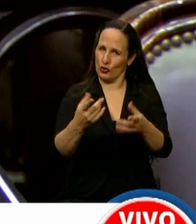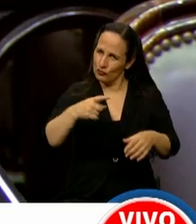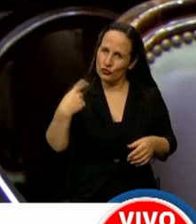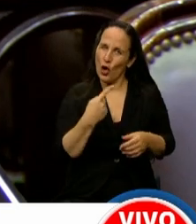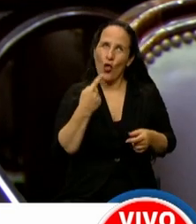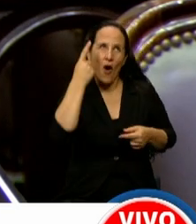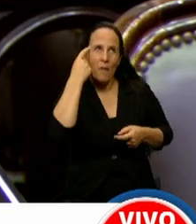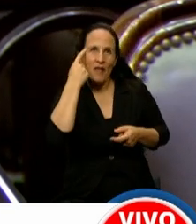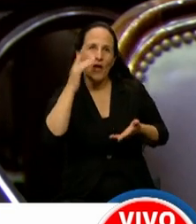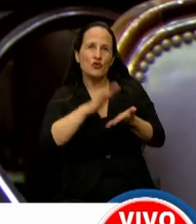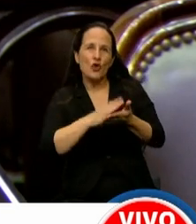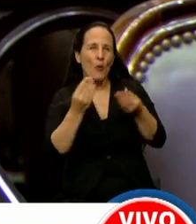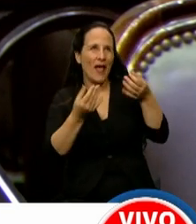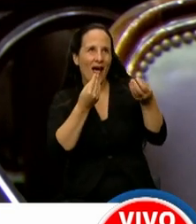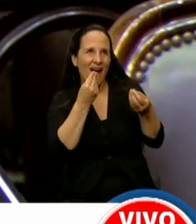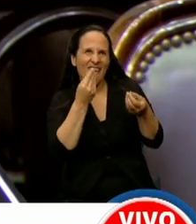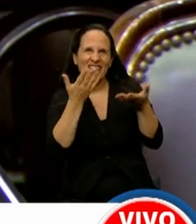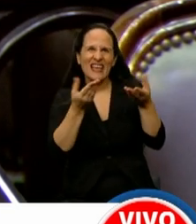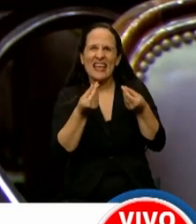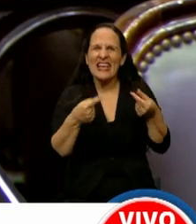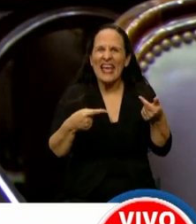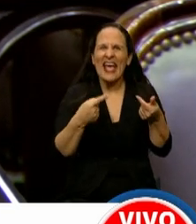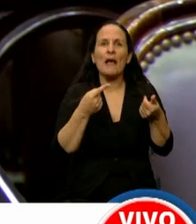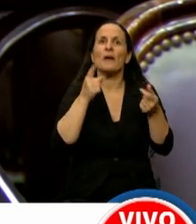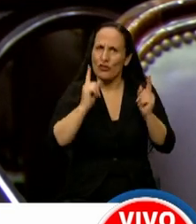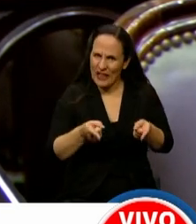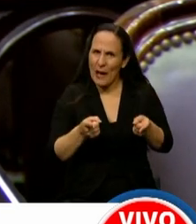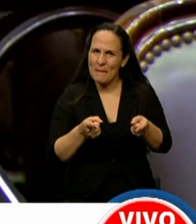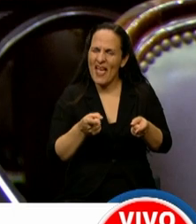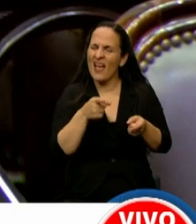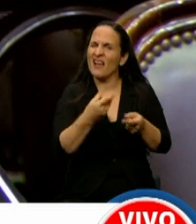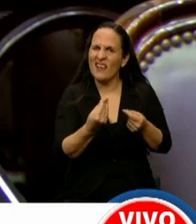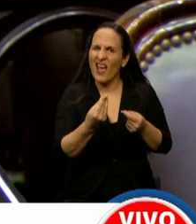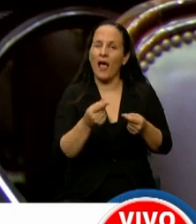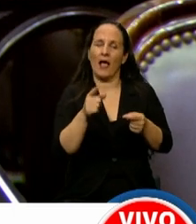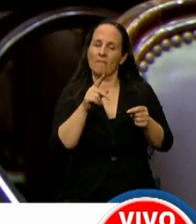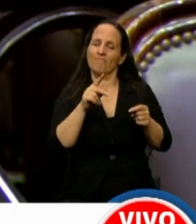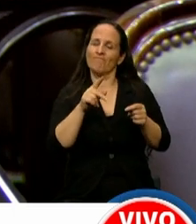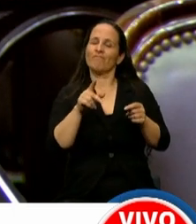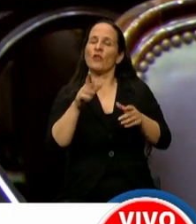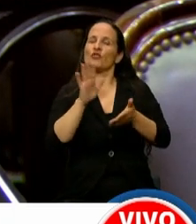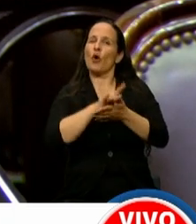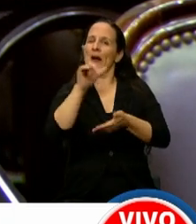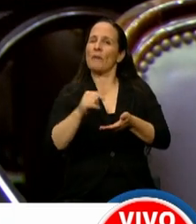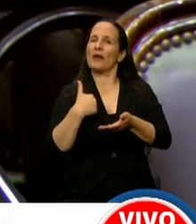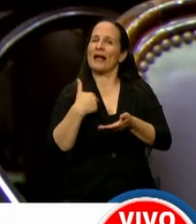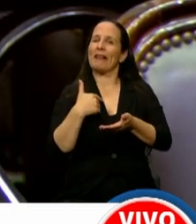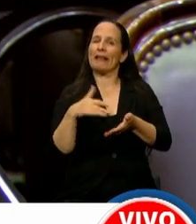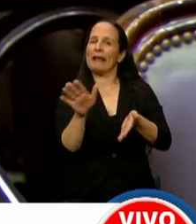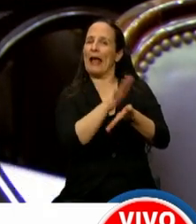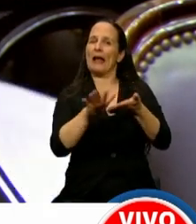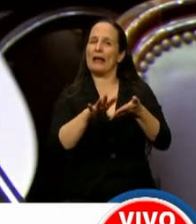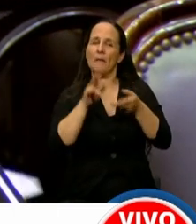nutricional de lo que nos ofrecen, pero también a mejorar las condiciones de transparencia de la República Argentina.